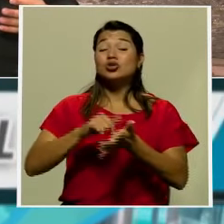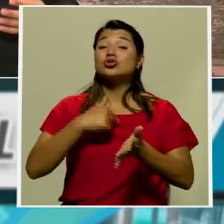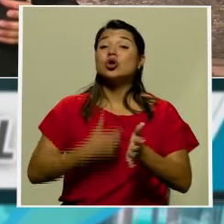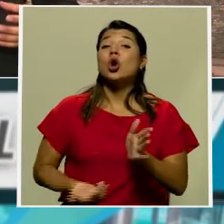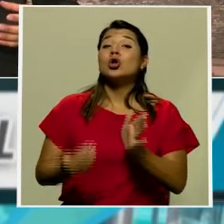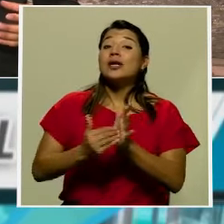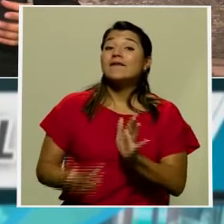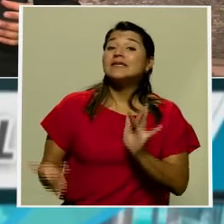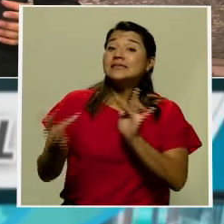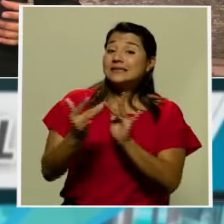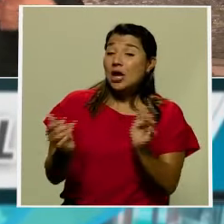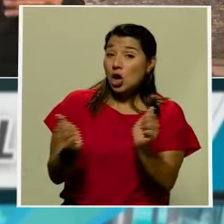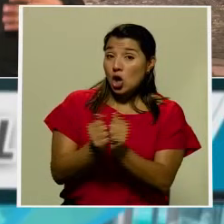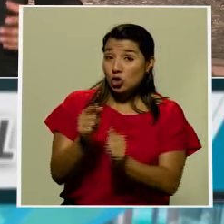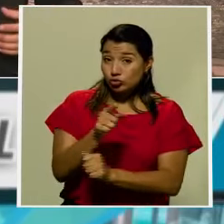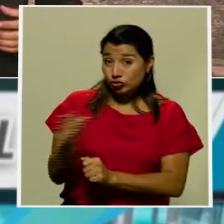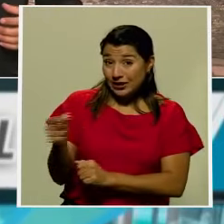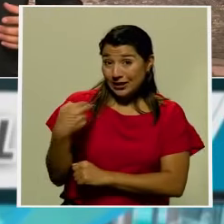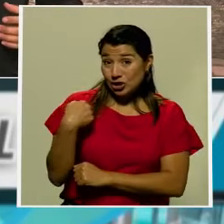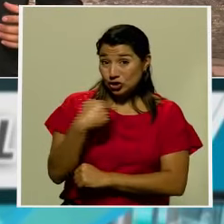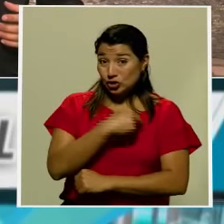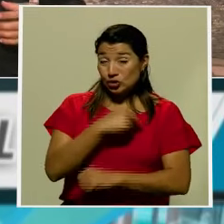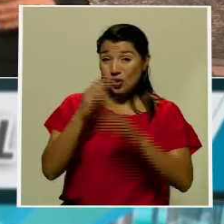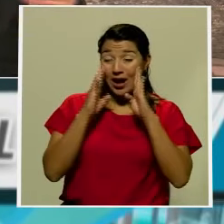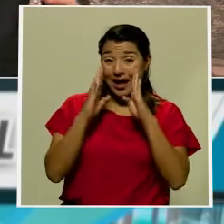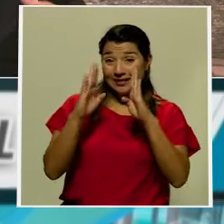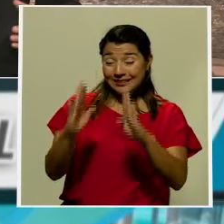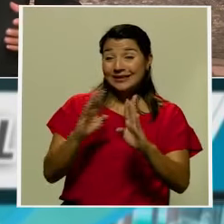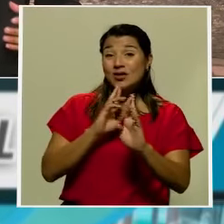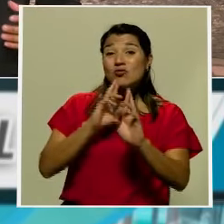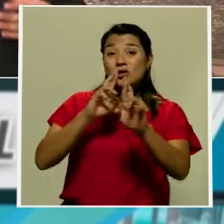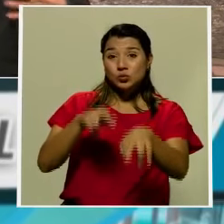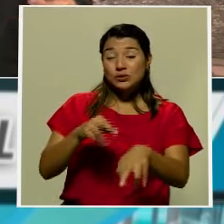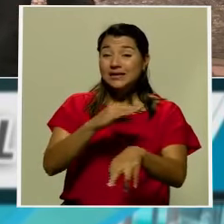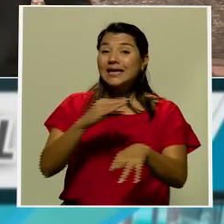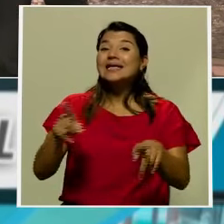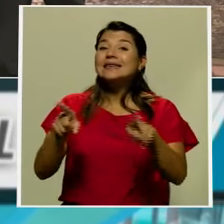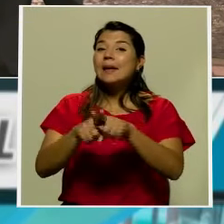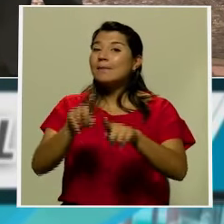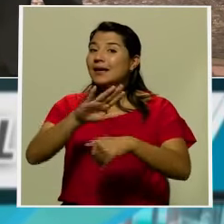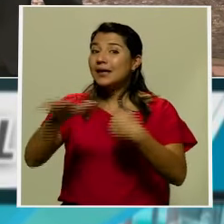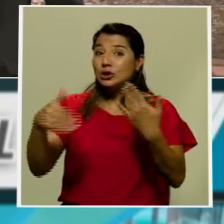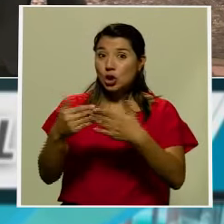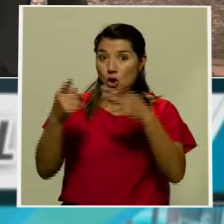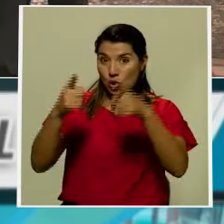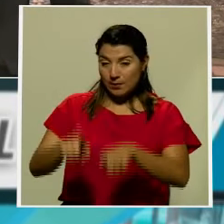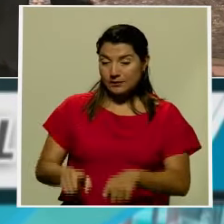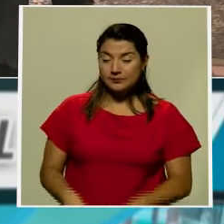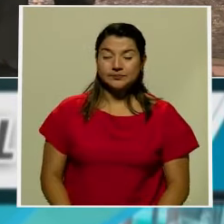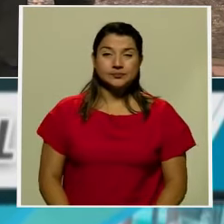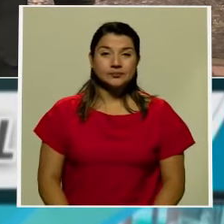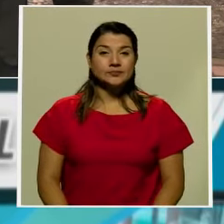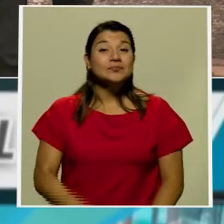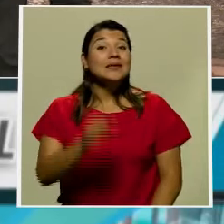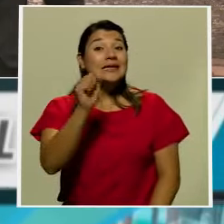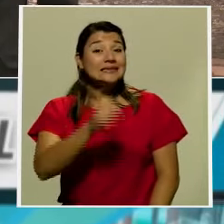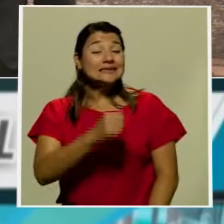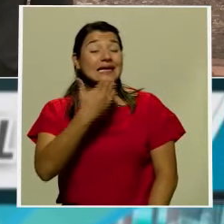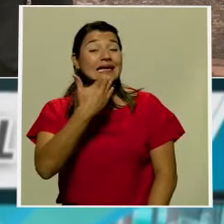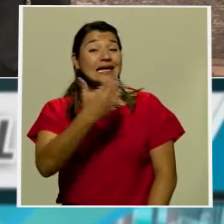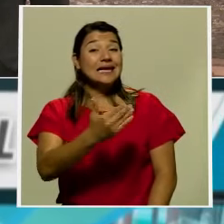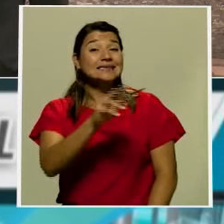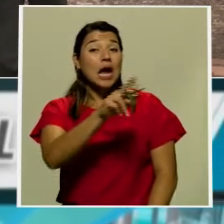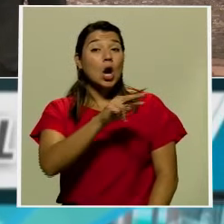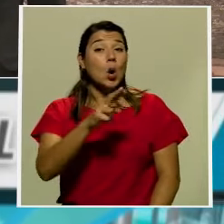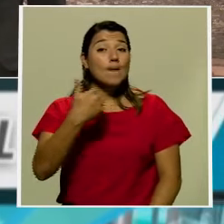usted al estudio y estaremos muy atentos de la resolución y también de lo que acontezca con este caso don Ernesto así es gracias a